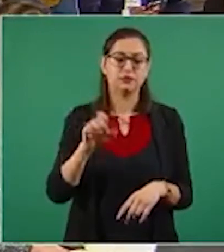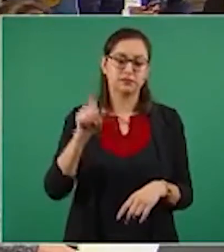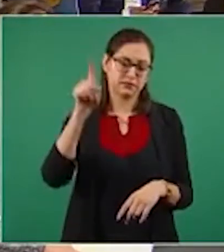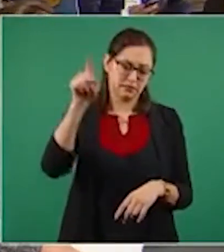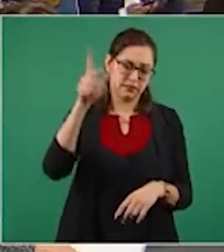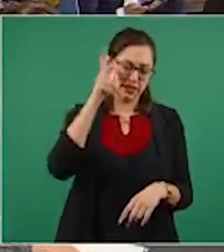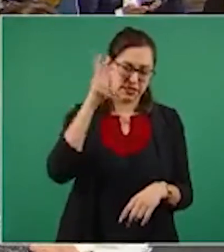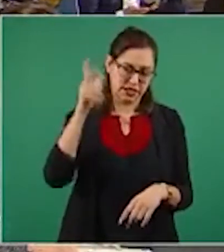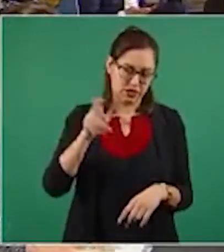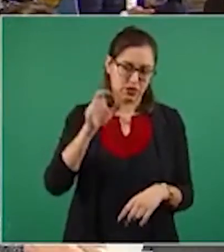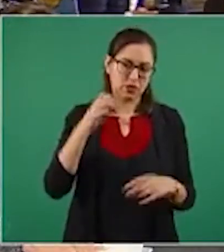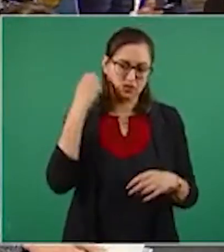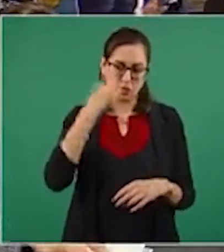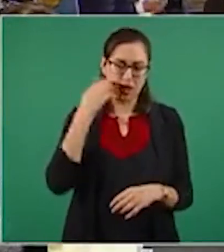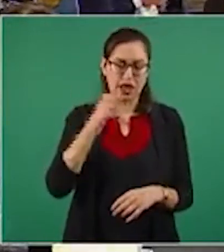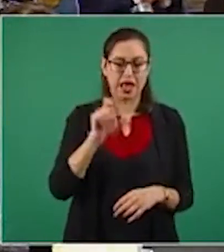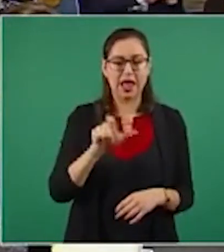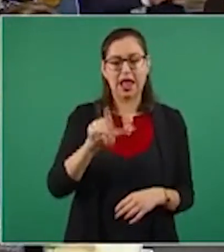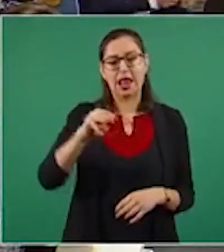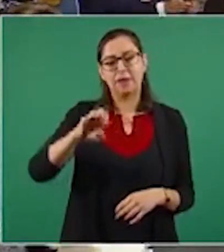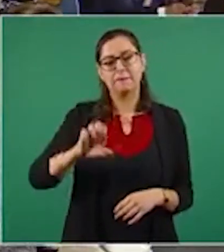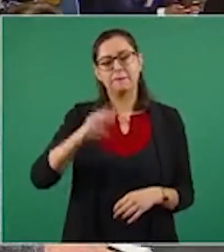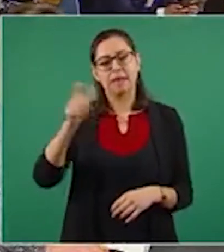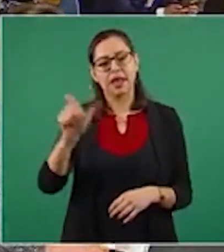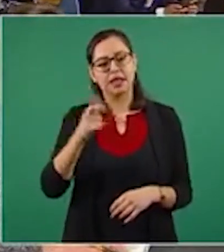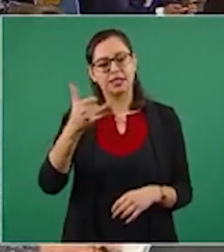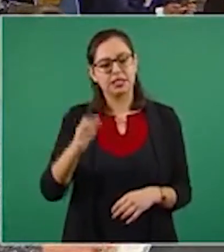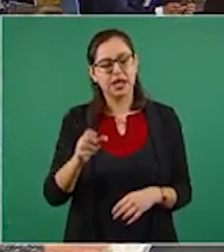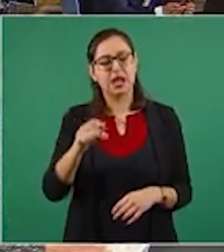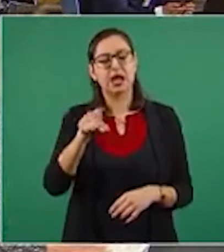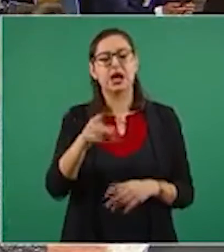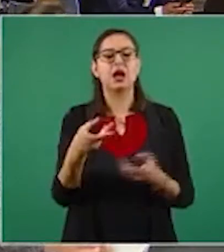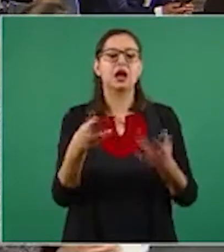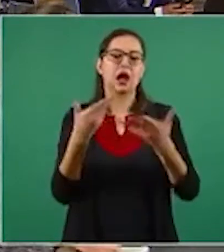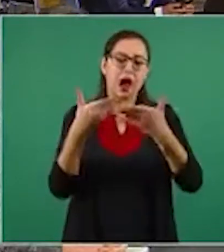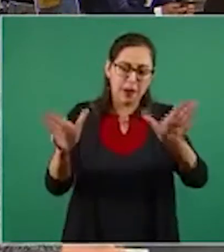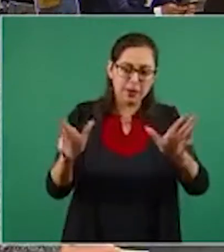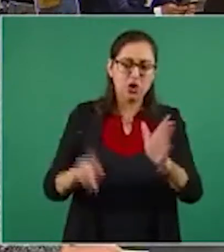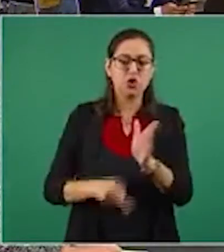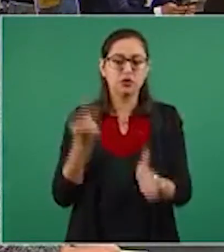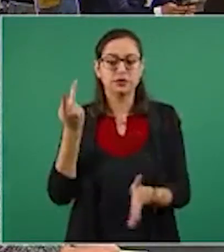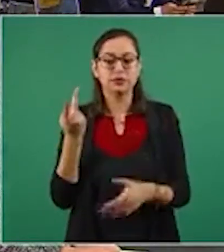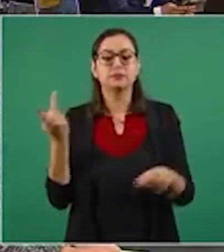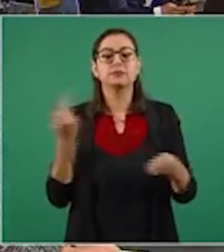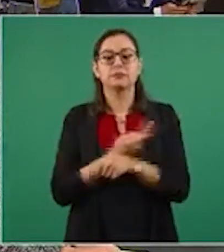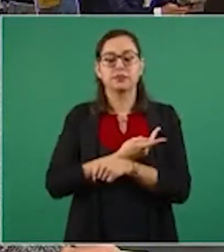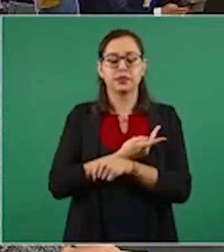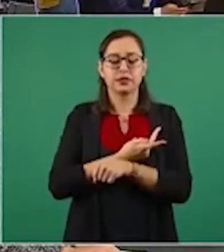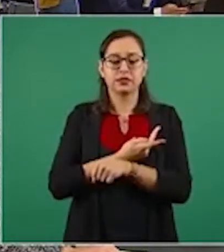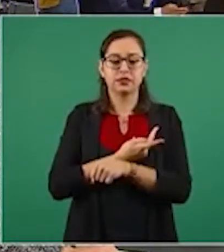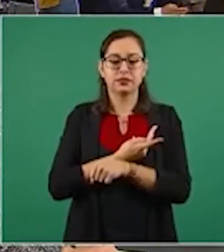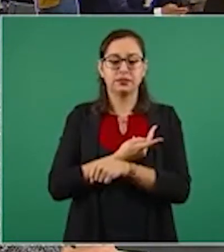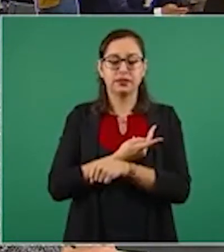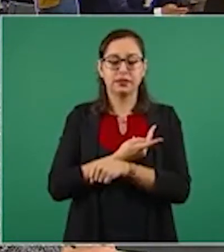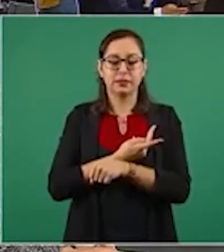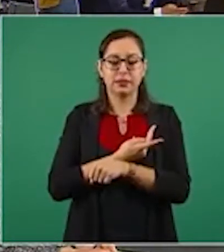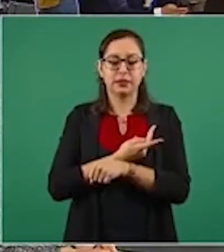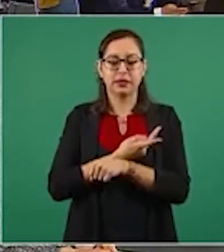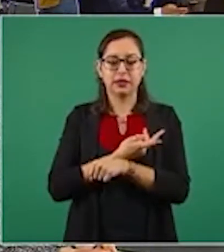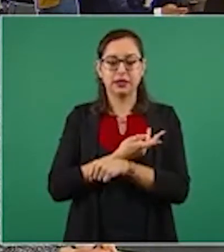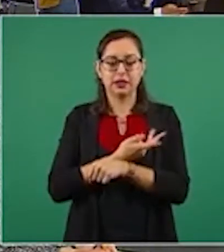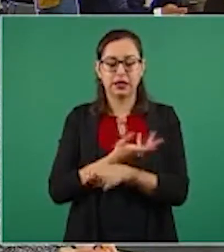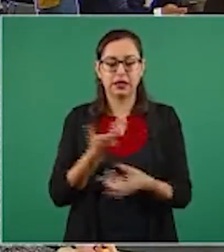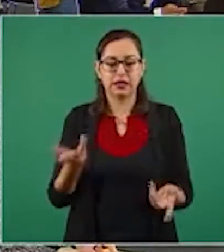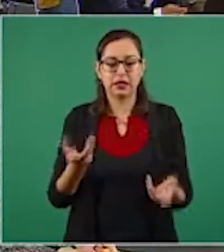informe nos podría compartir o cuál sería el informe que le pudo haber entregado la nueva